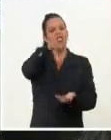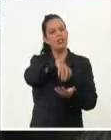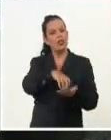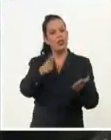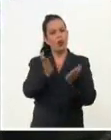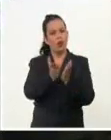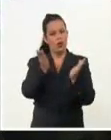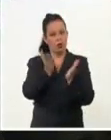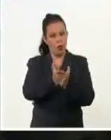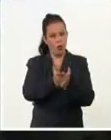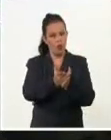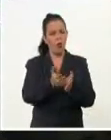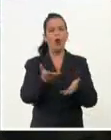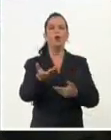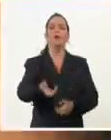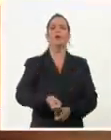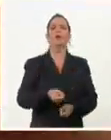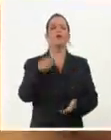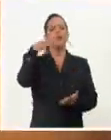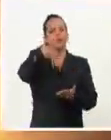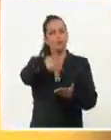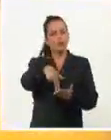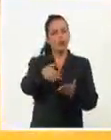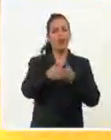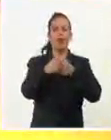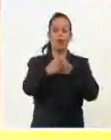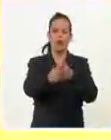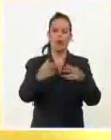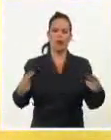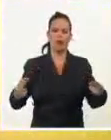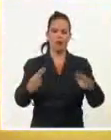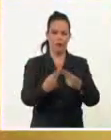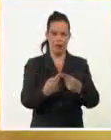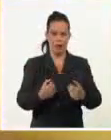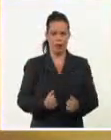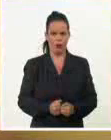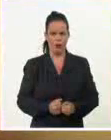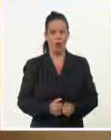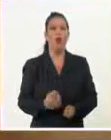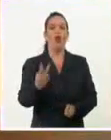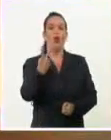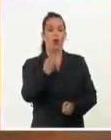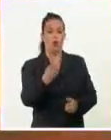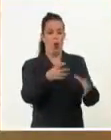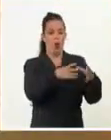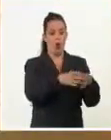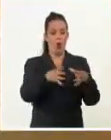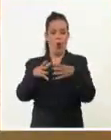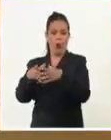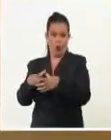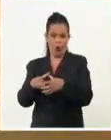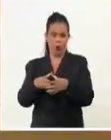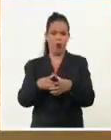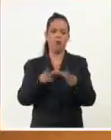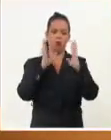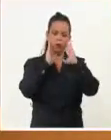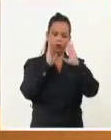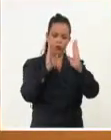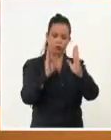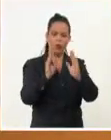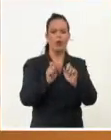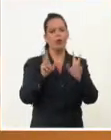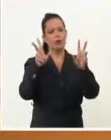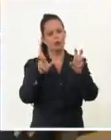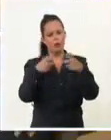García, moderadora del evento. Los dos paneles de este primer encuentro abordaron temas cruciales sobre el género, la